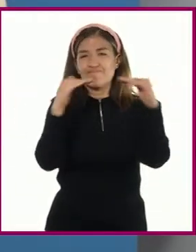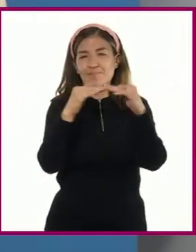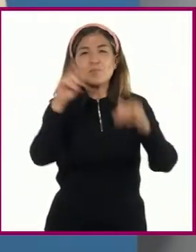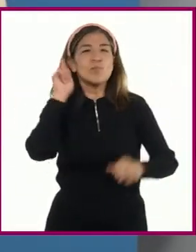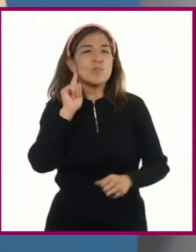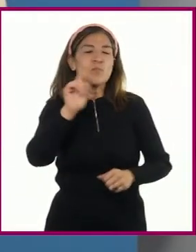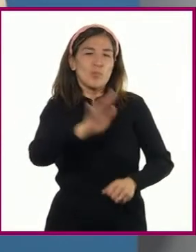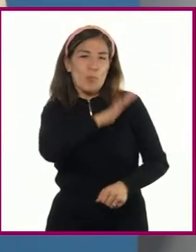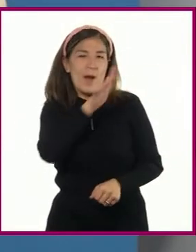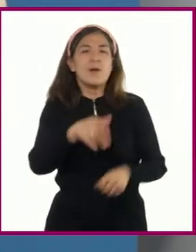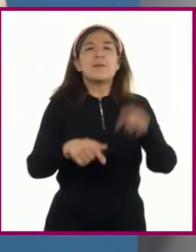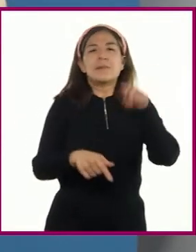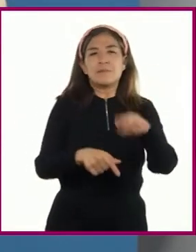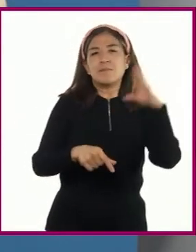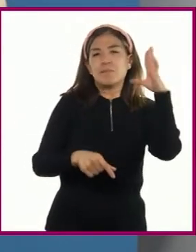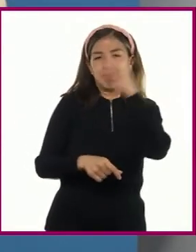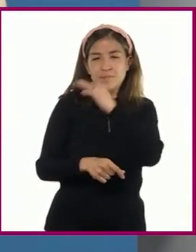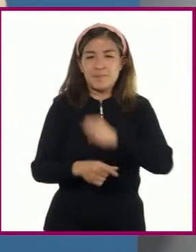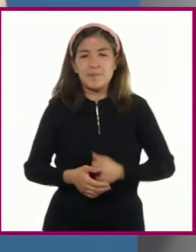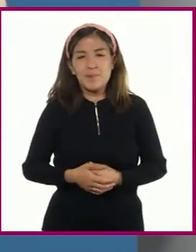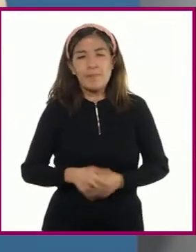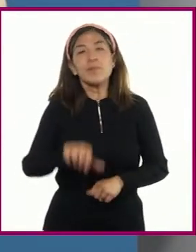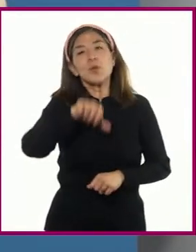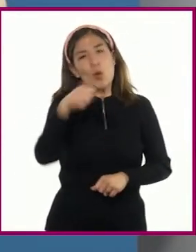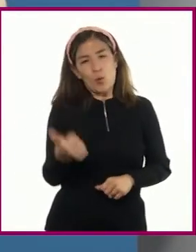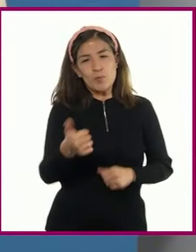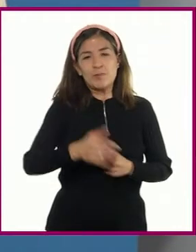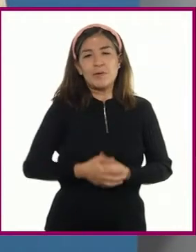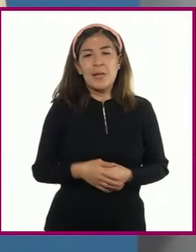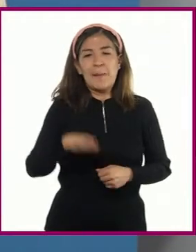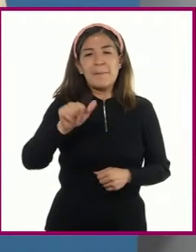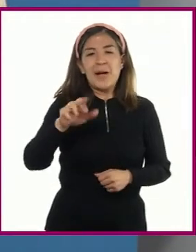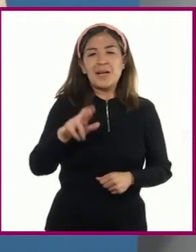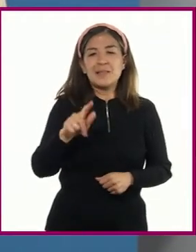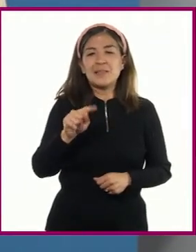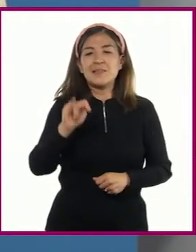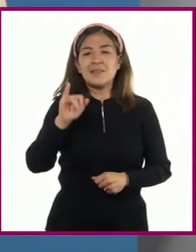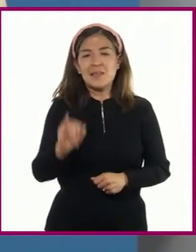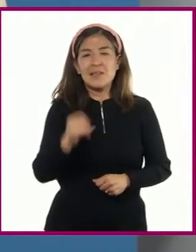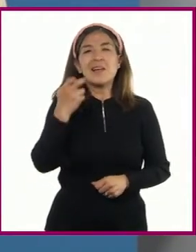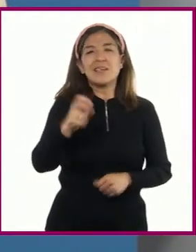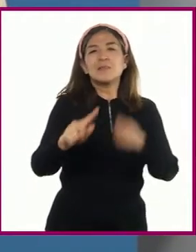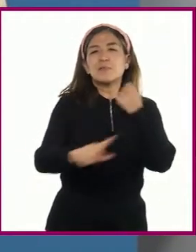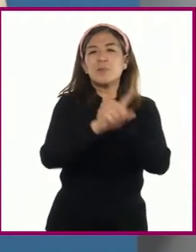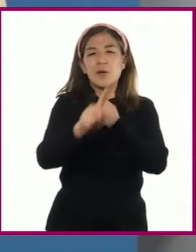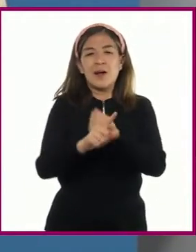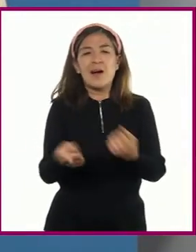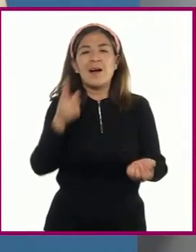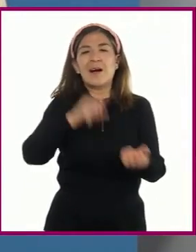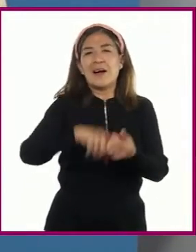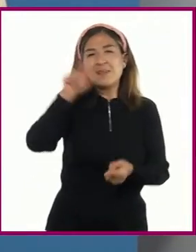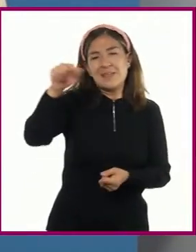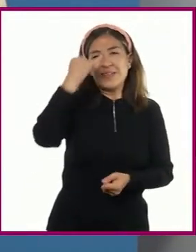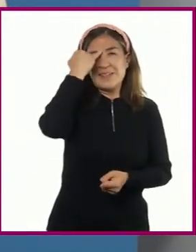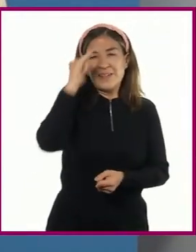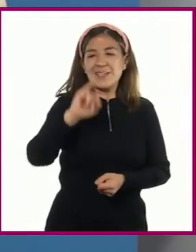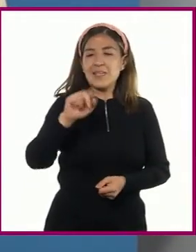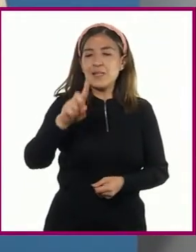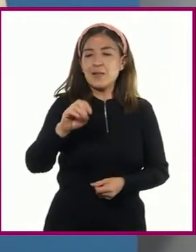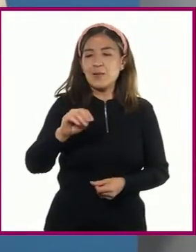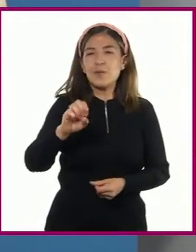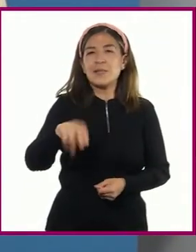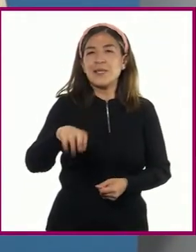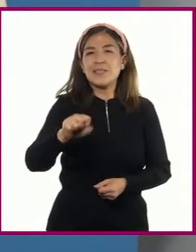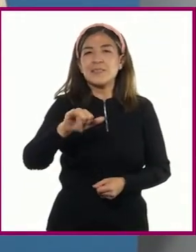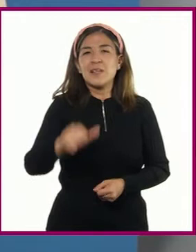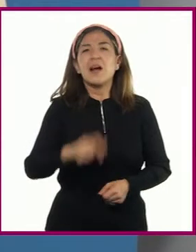es la mediación del expresidente finlandés Martí Atisari en el conflicto de ASEP, una provincia de Indonesia. Constituye un